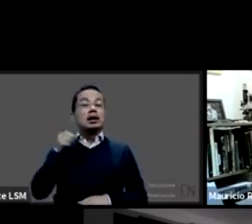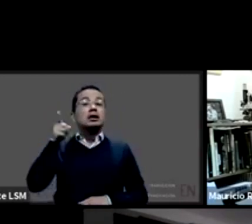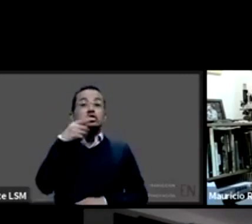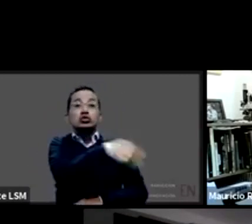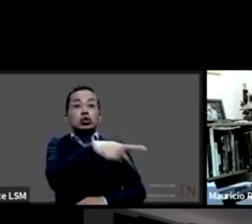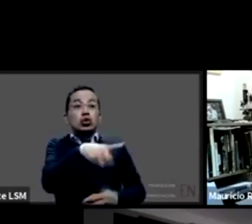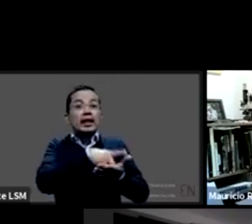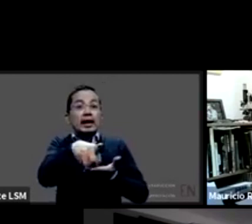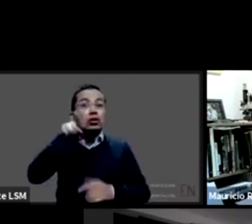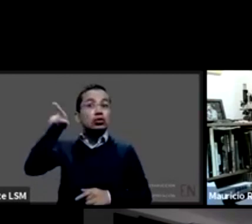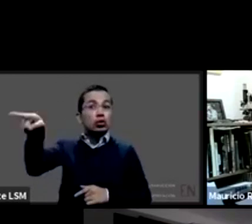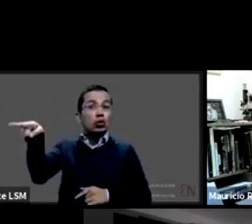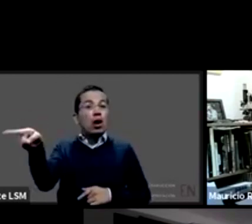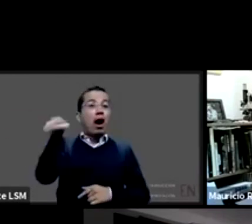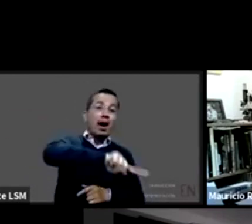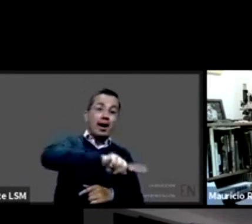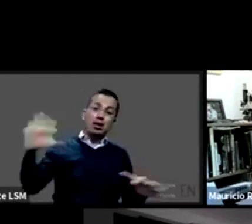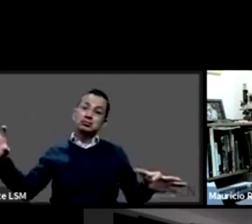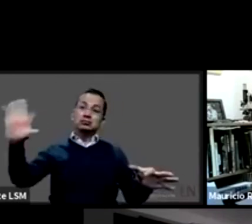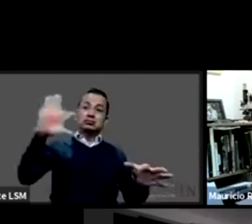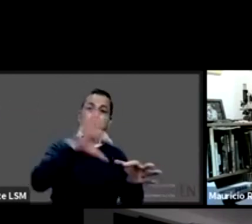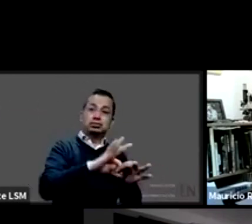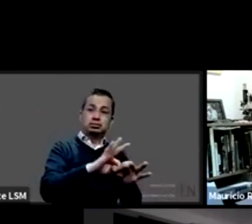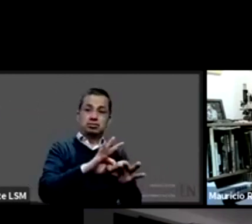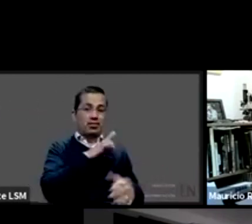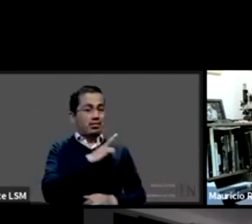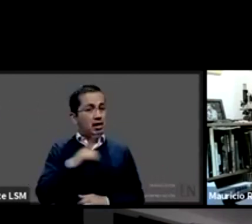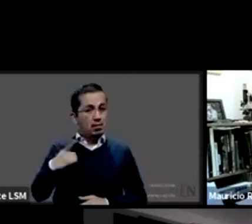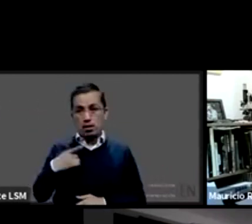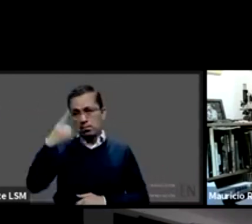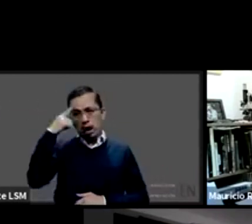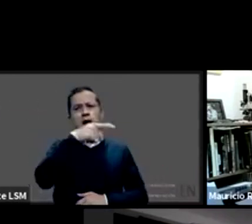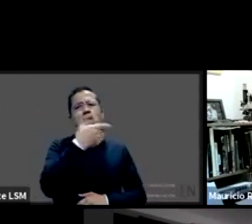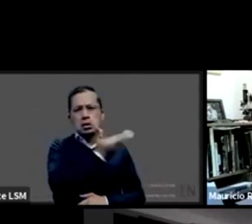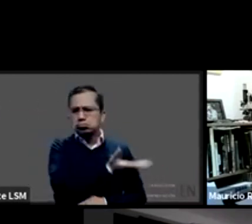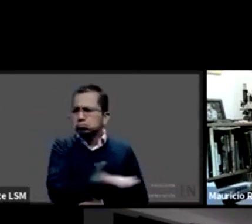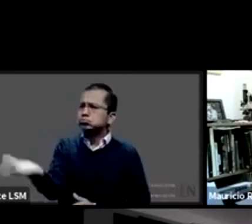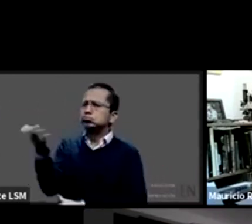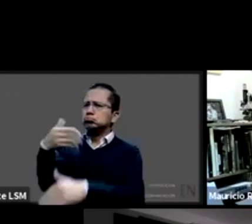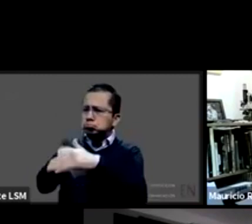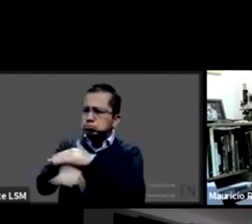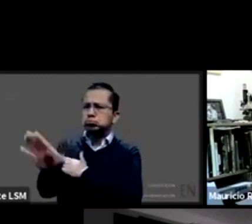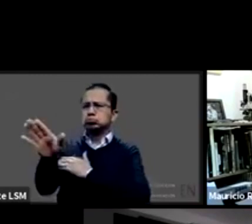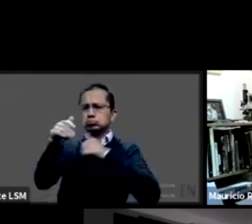adaptarnos para que la persona acuda a recibir atención con toda con toda libertad